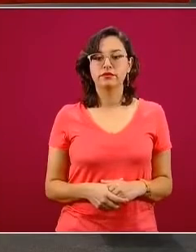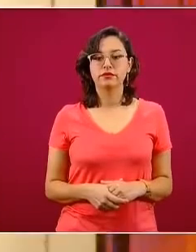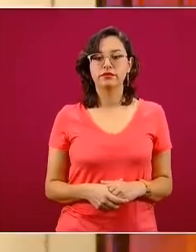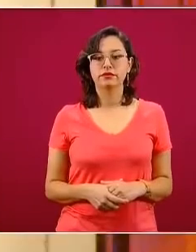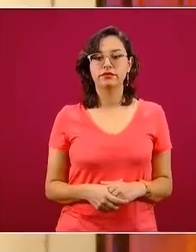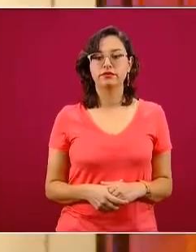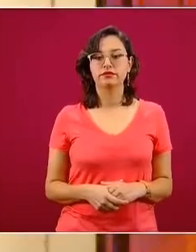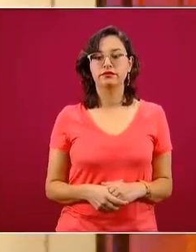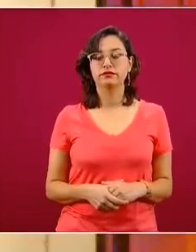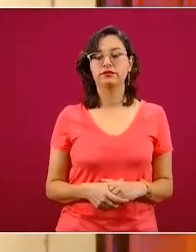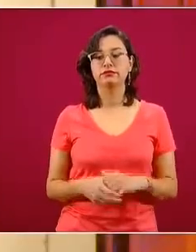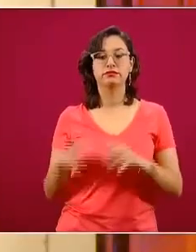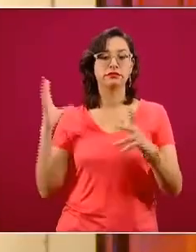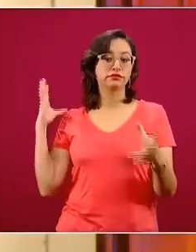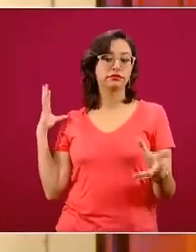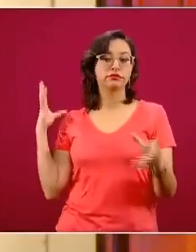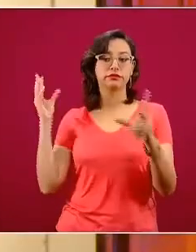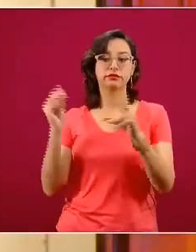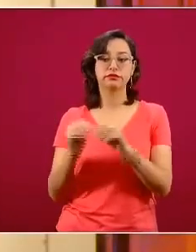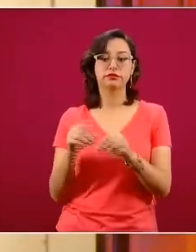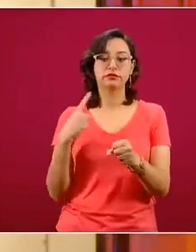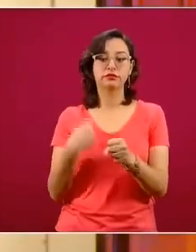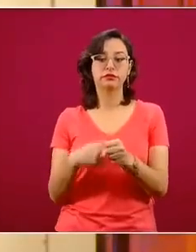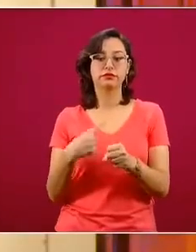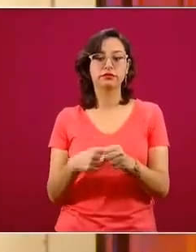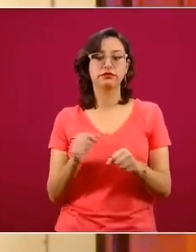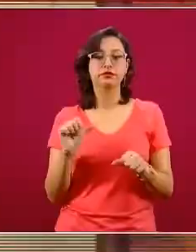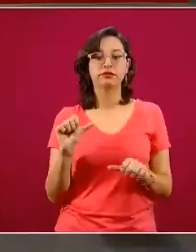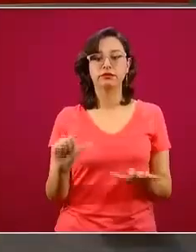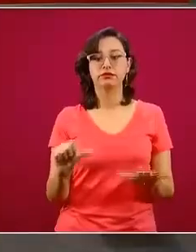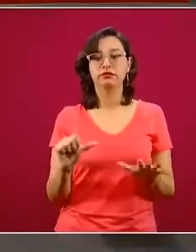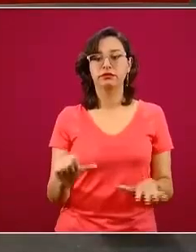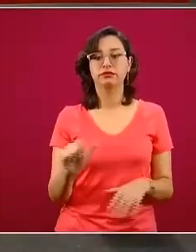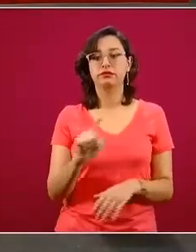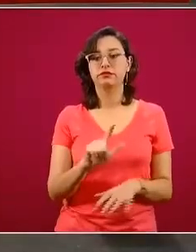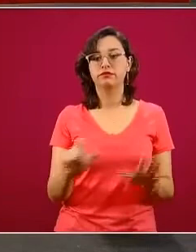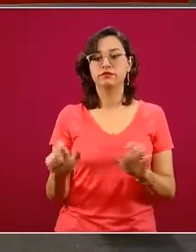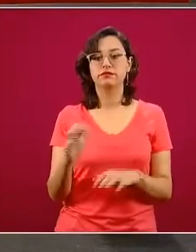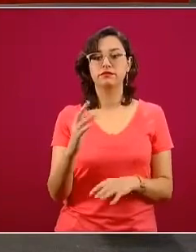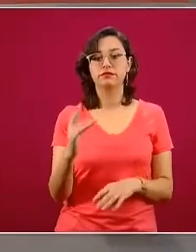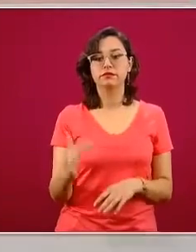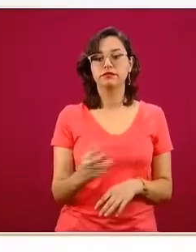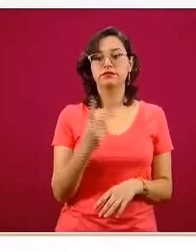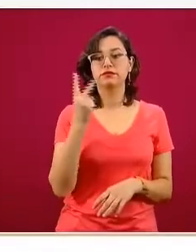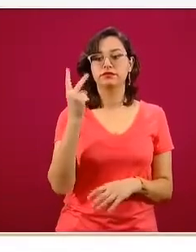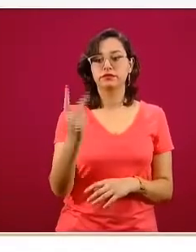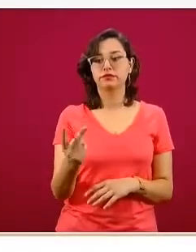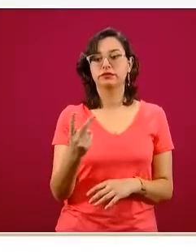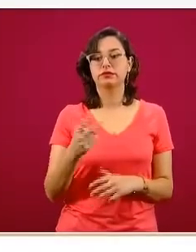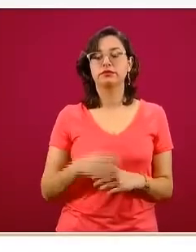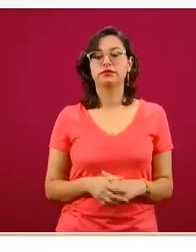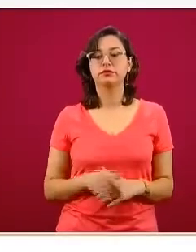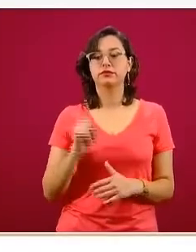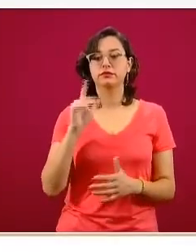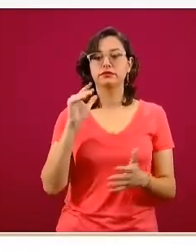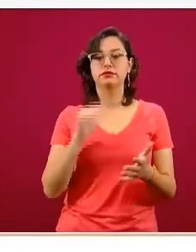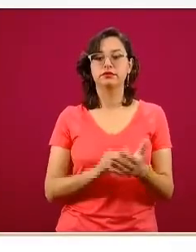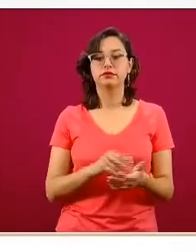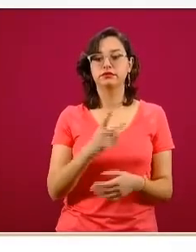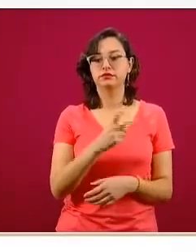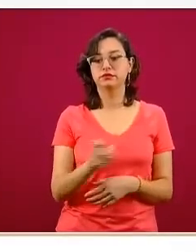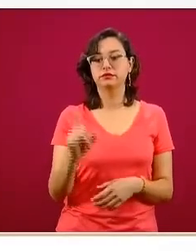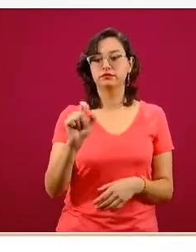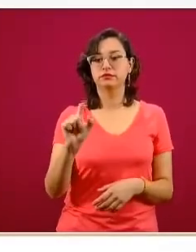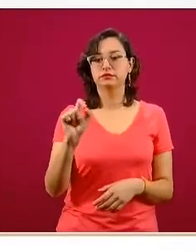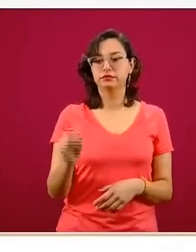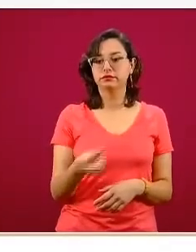acumulada de casos confirmados, con los 16 mil 752, representaron mil 223